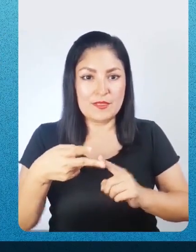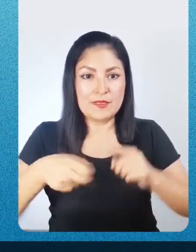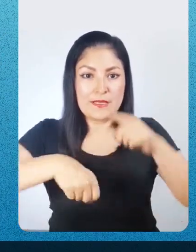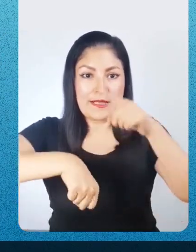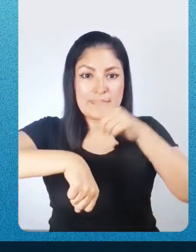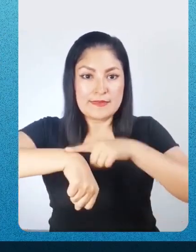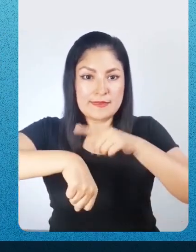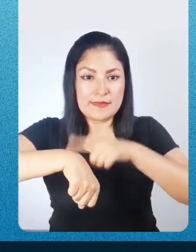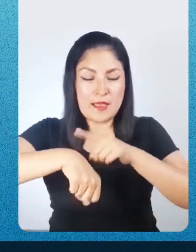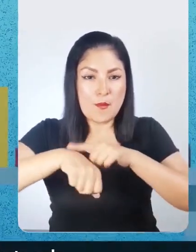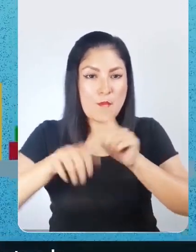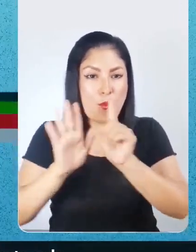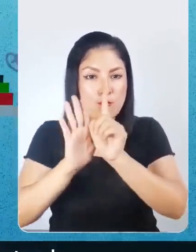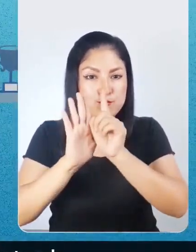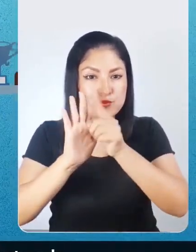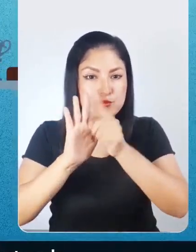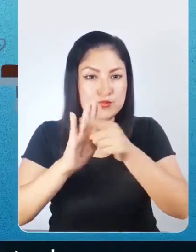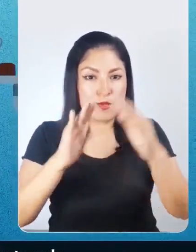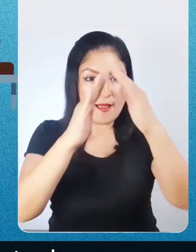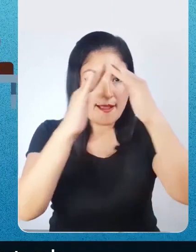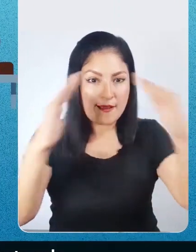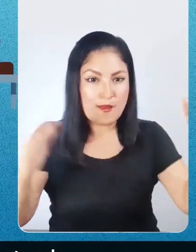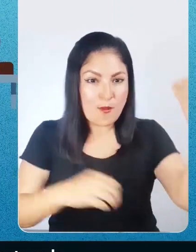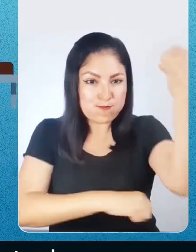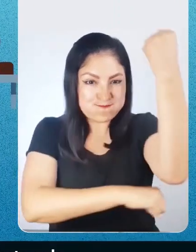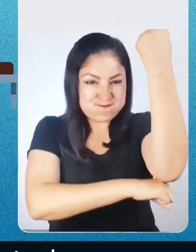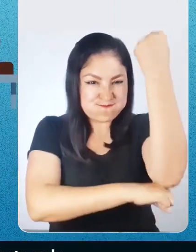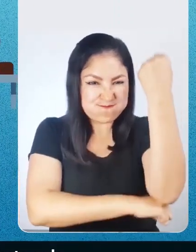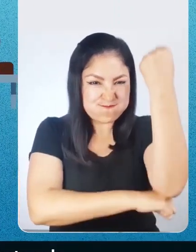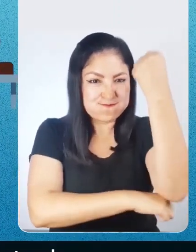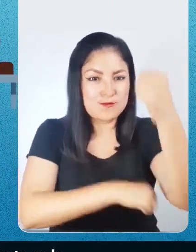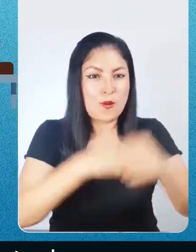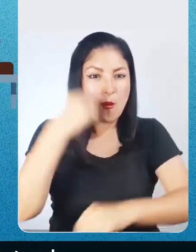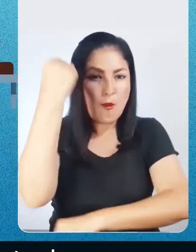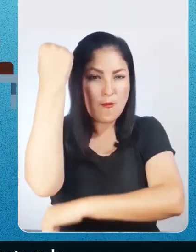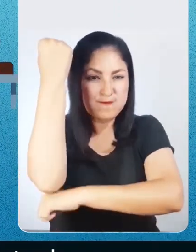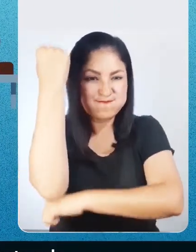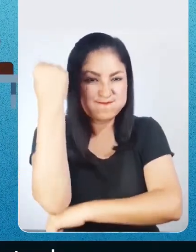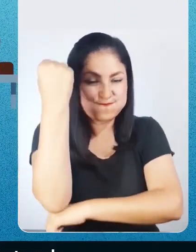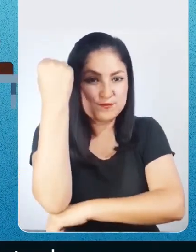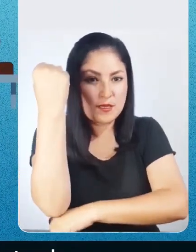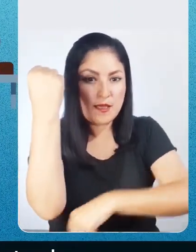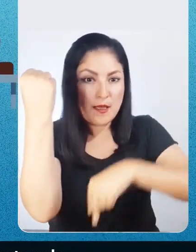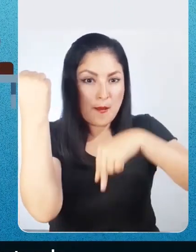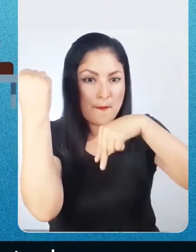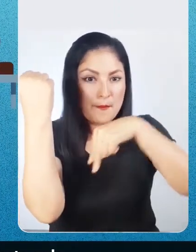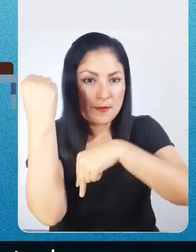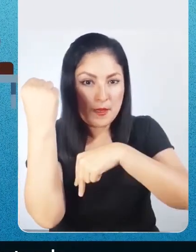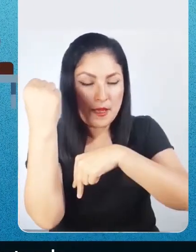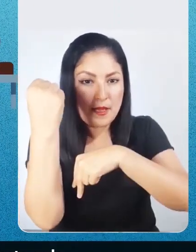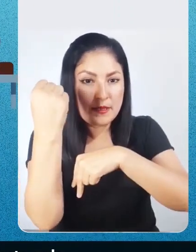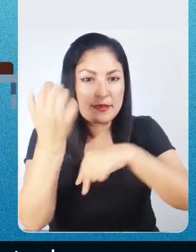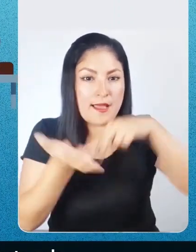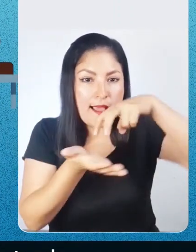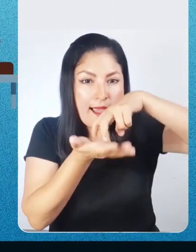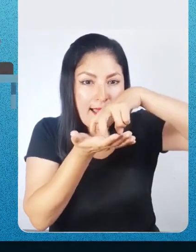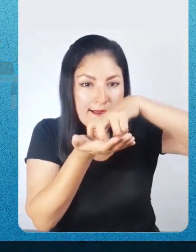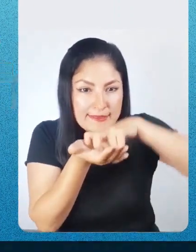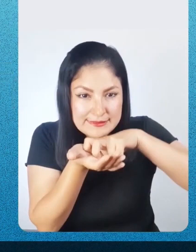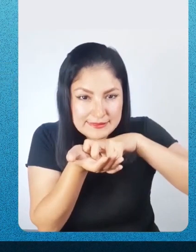Momento 2. Durante los dos primeros minutos, ubícate en la zona segura interna en caso de sismo.